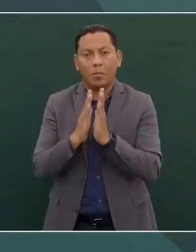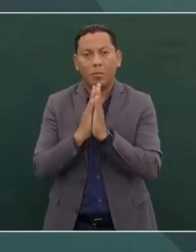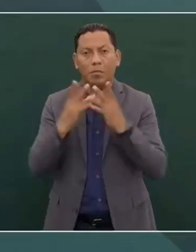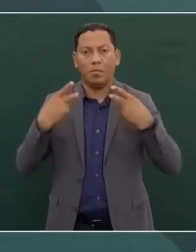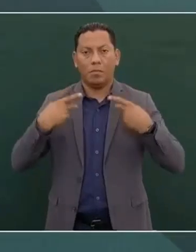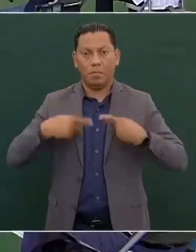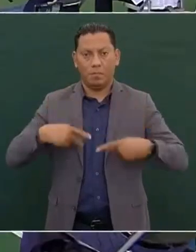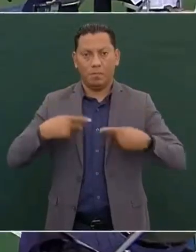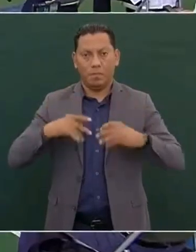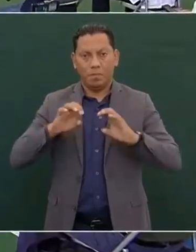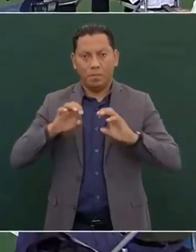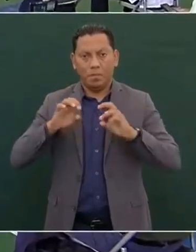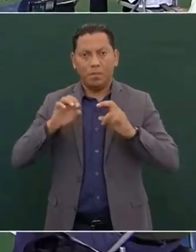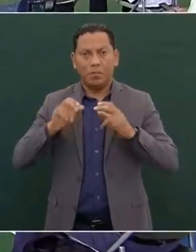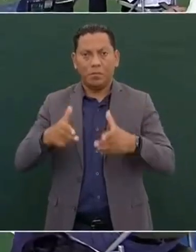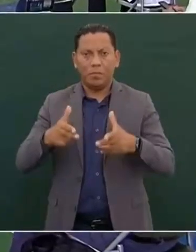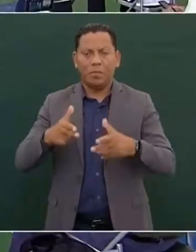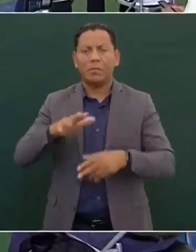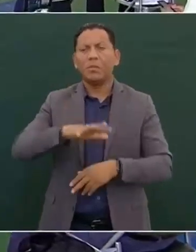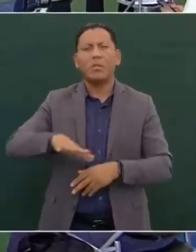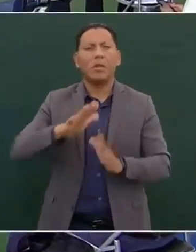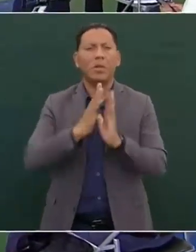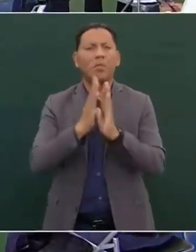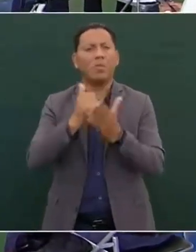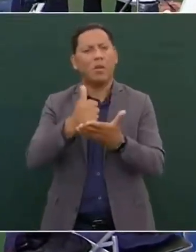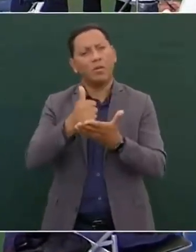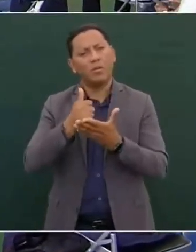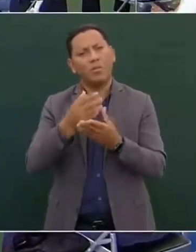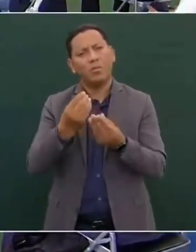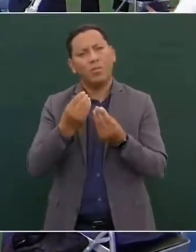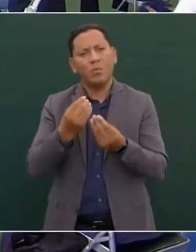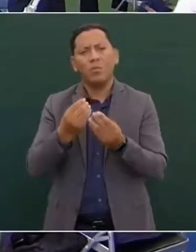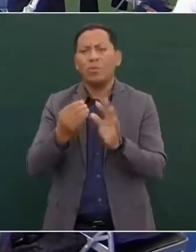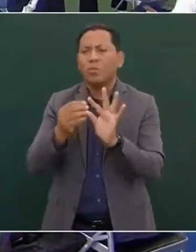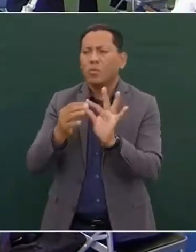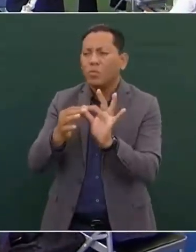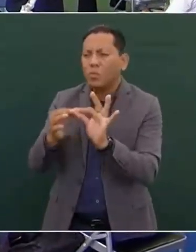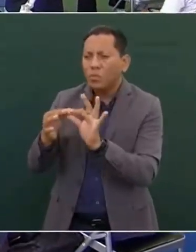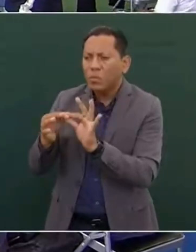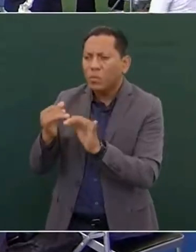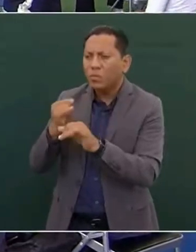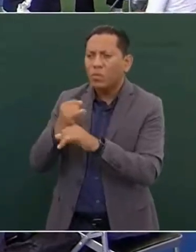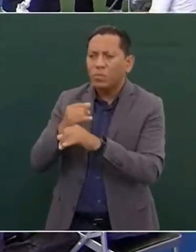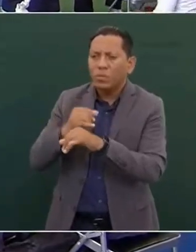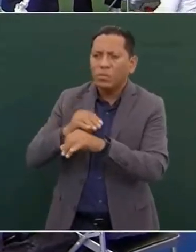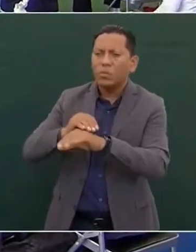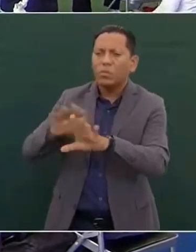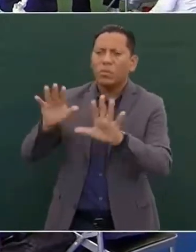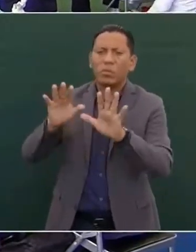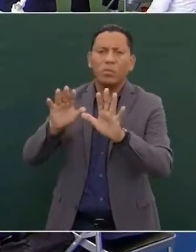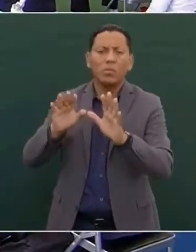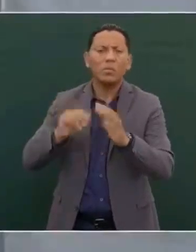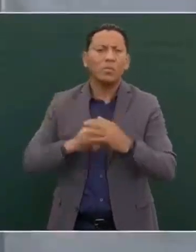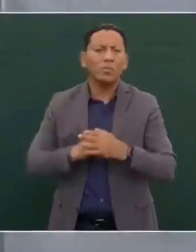Chiapas que nos ayuden mucho, informando cuando